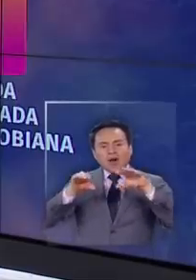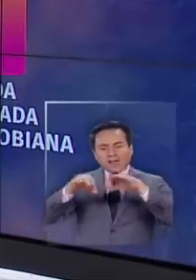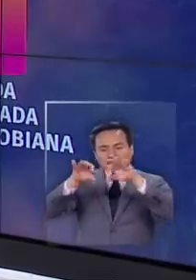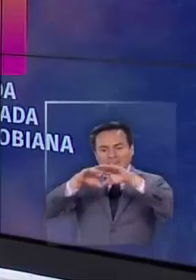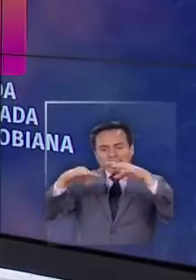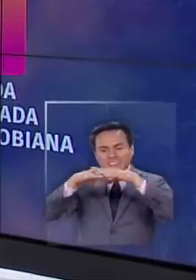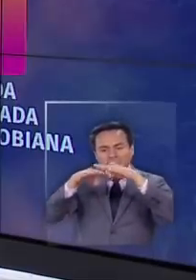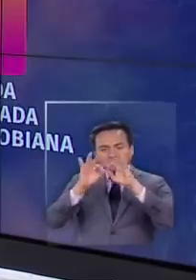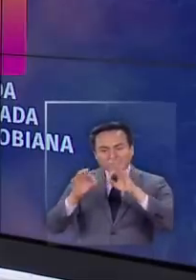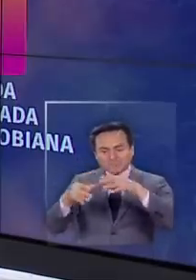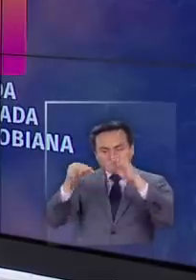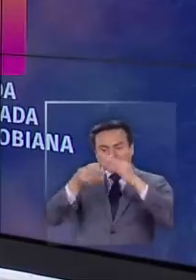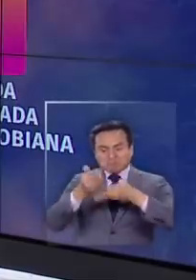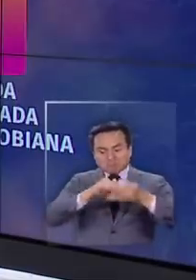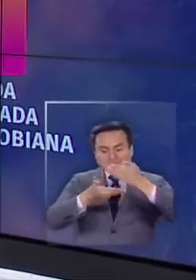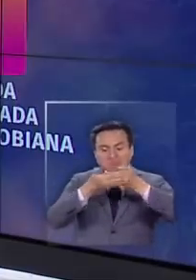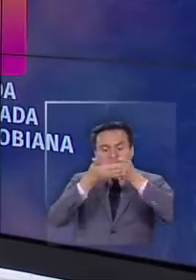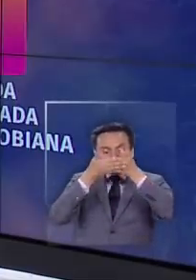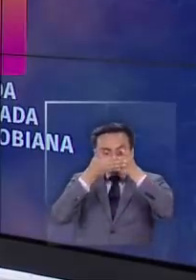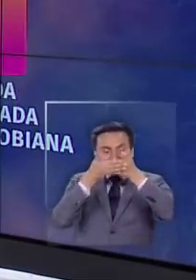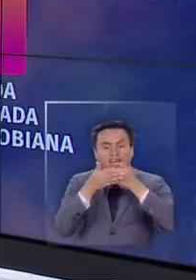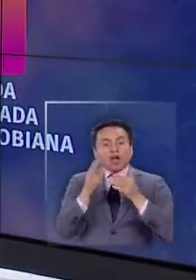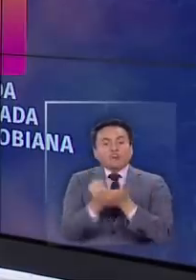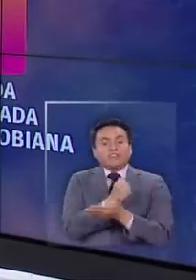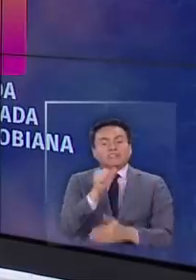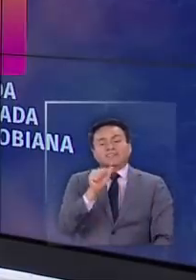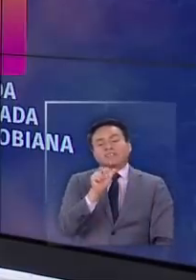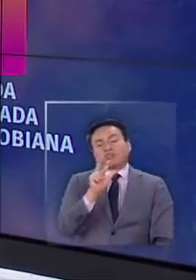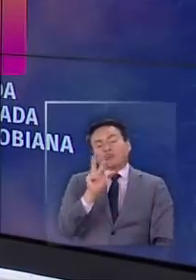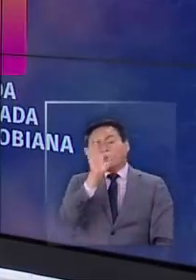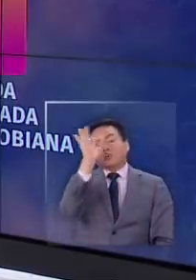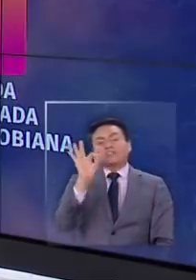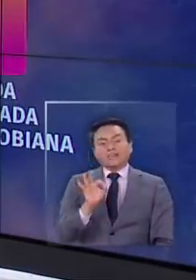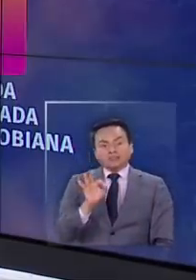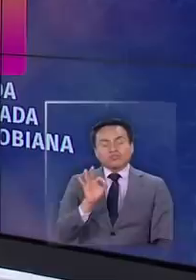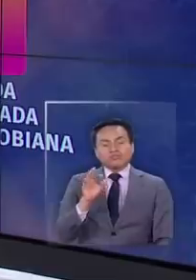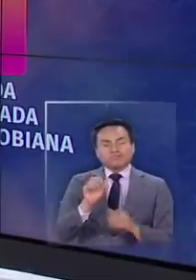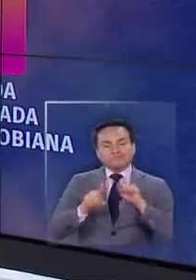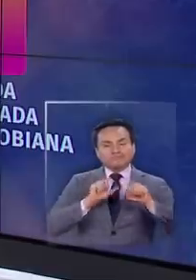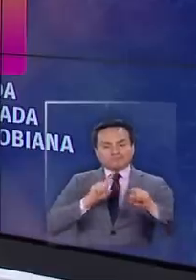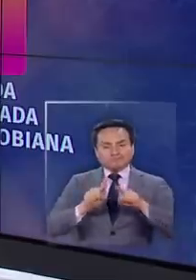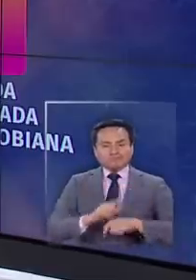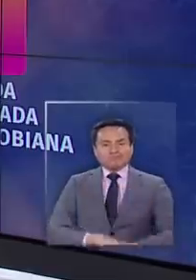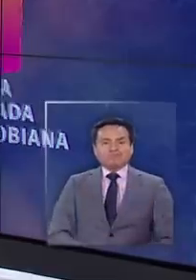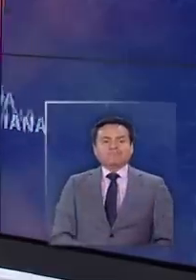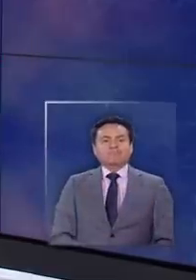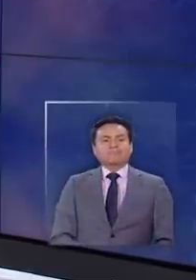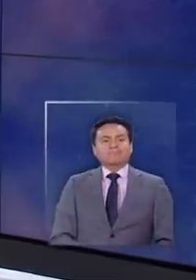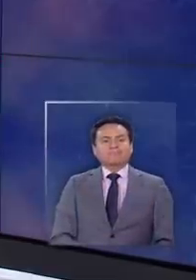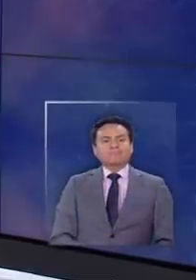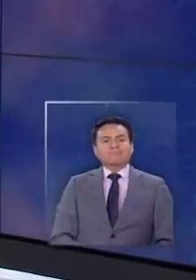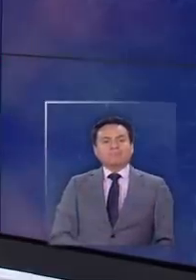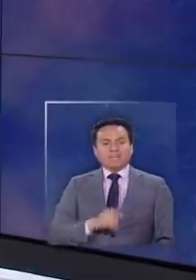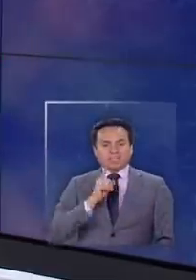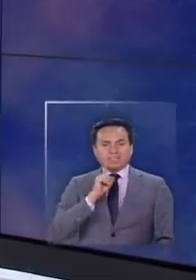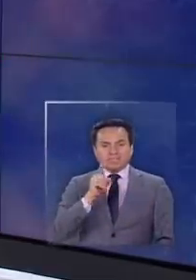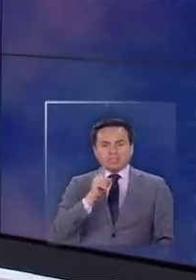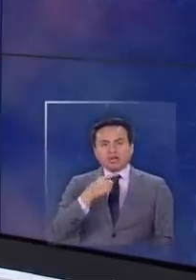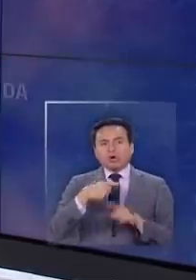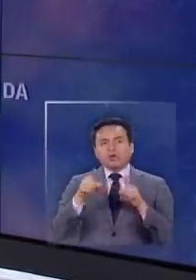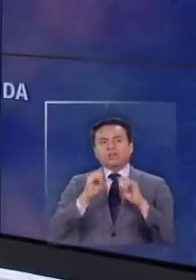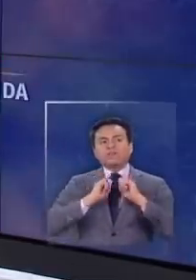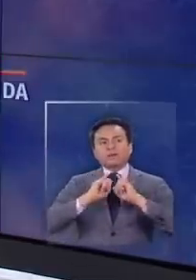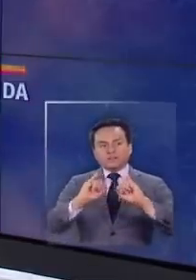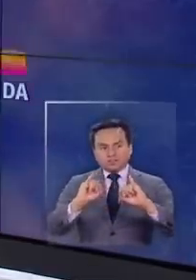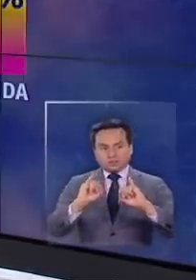antimicrobiana, va a conseguir un 68% de efectividad. Aquí tenemos otra